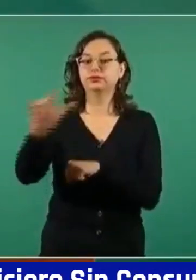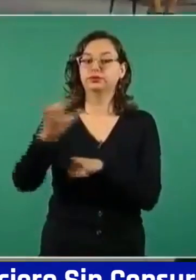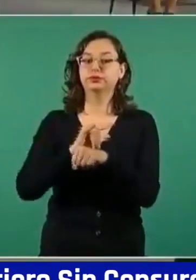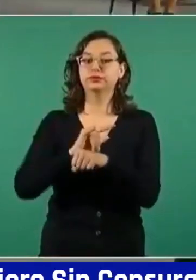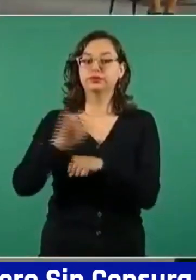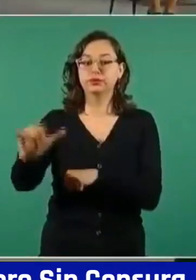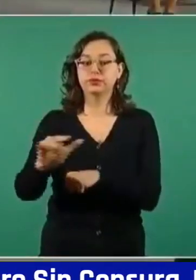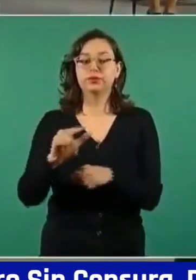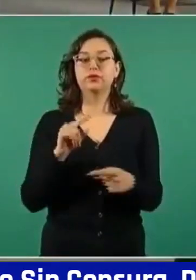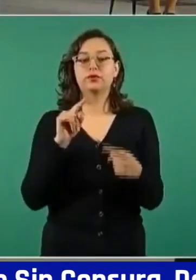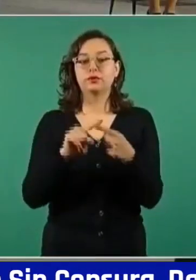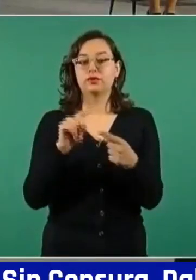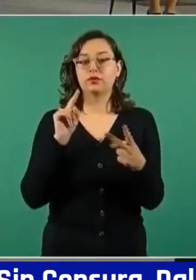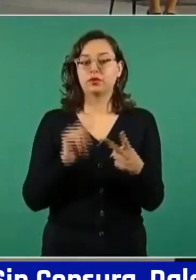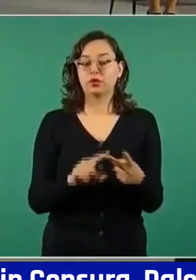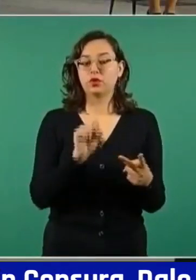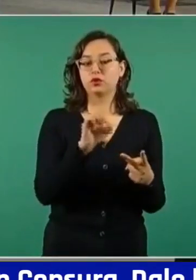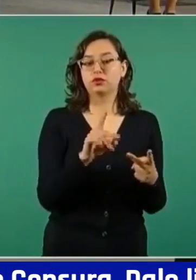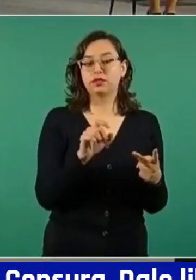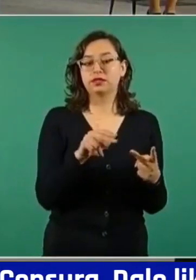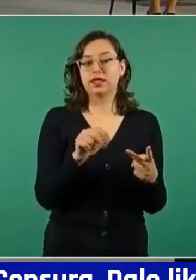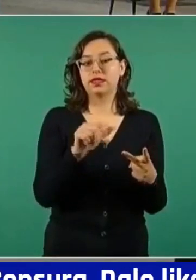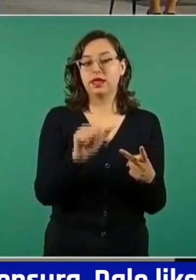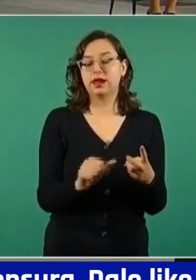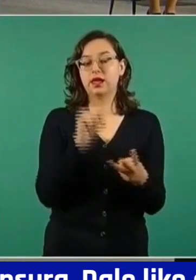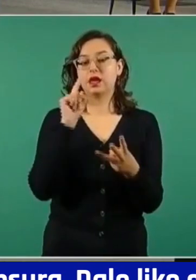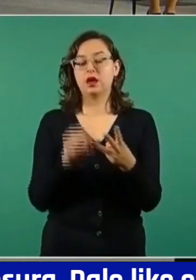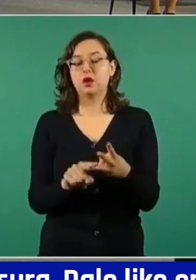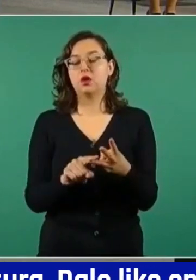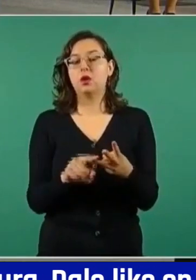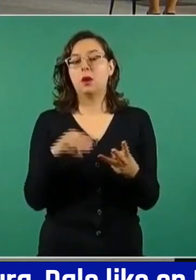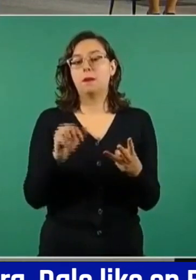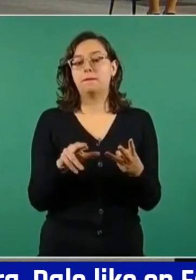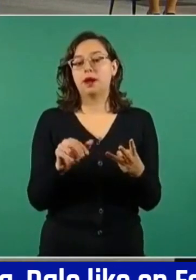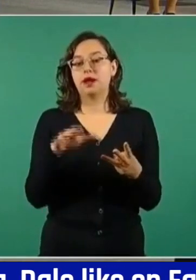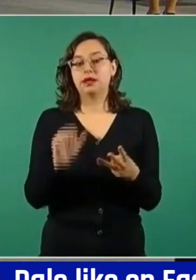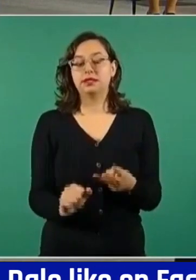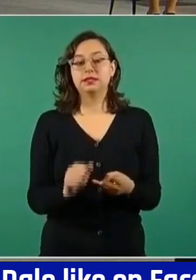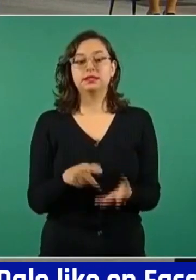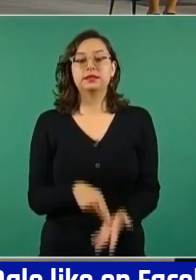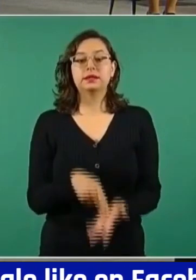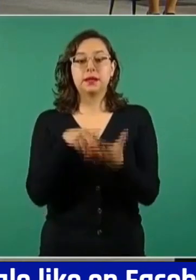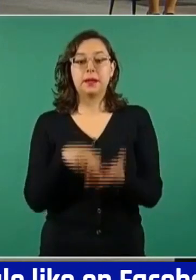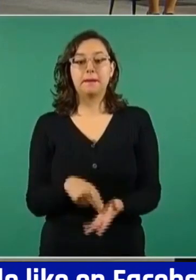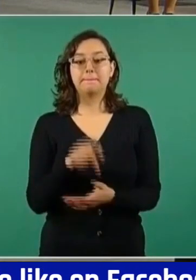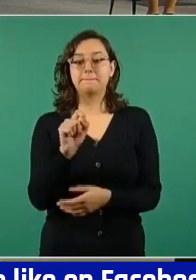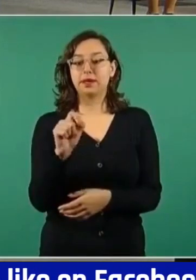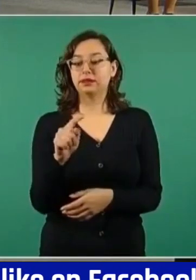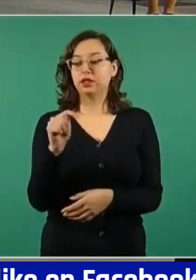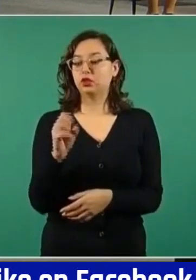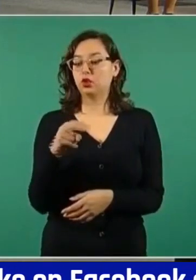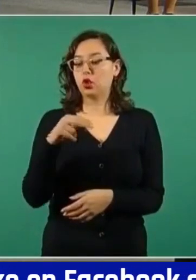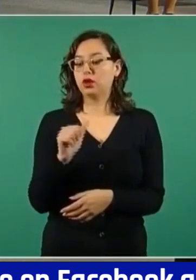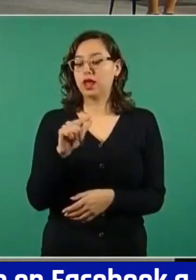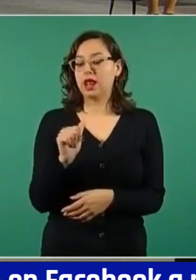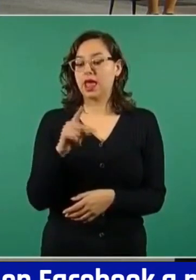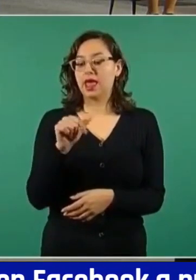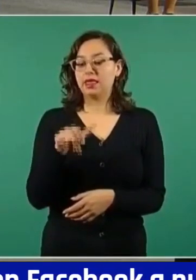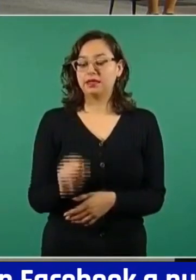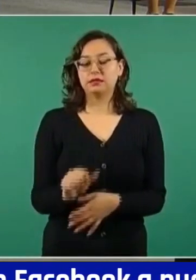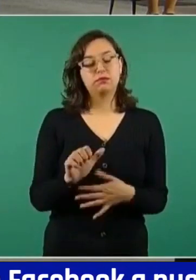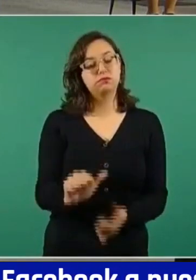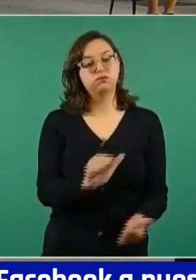más, dos de Sedena, uno de Marina, con 20 toneladas más de ayuda humanitaria que